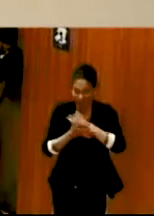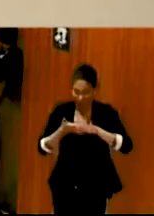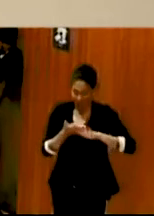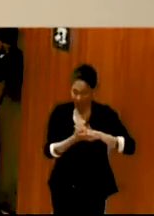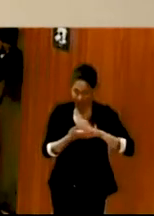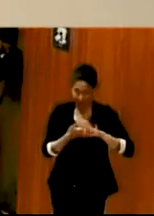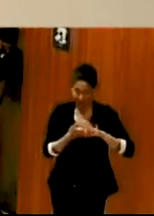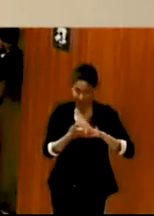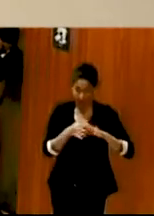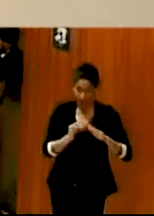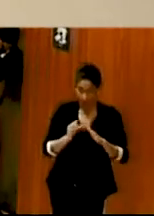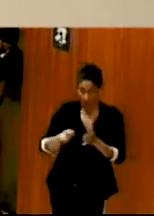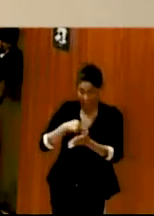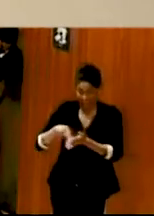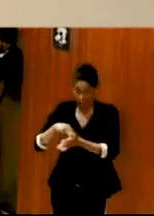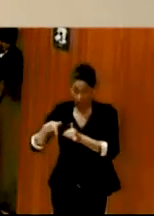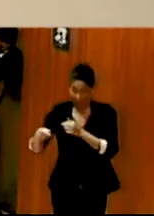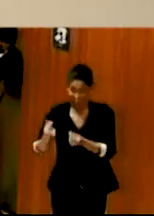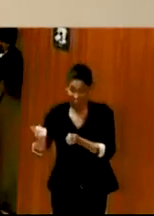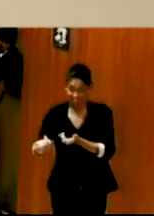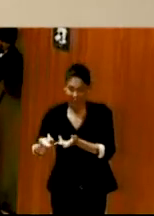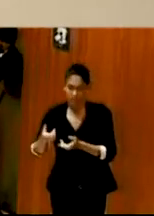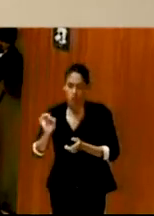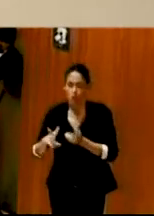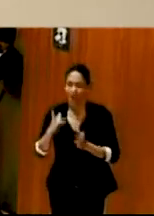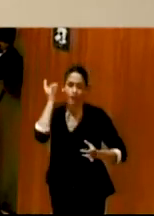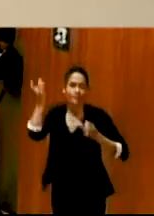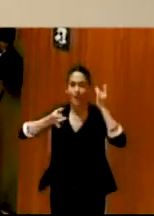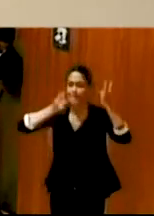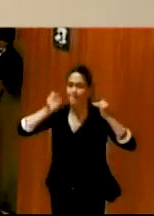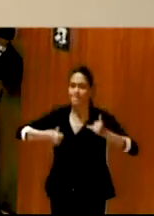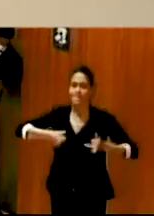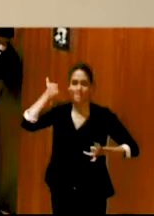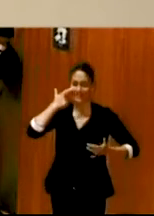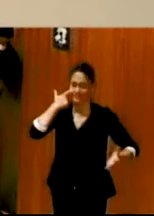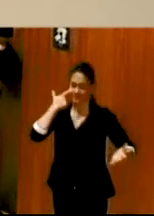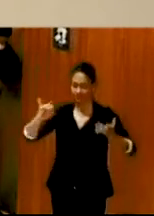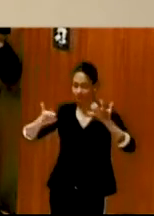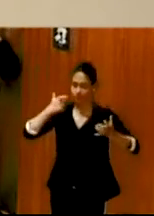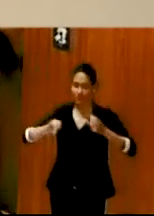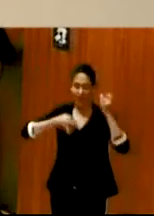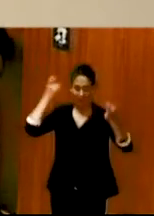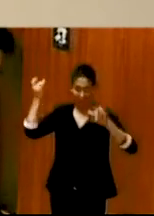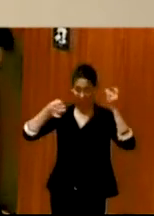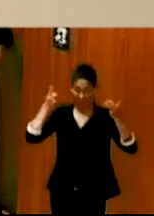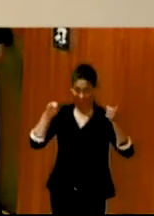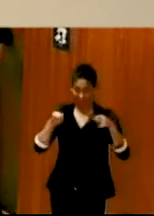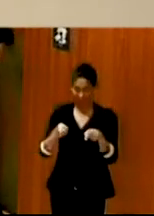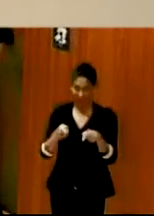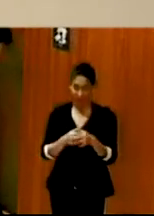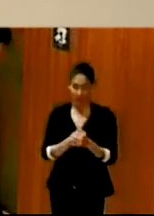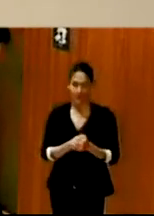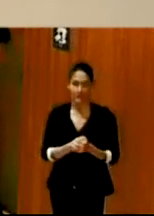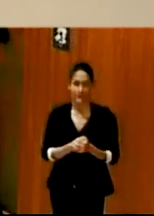La signodanza, sin embargo, supone un proceso creativo, supone sumar y añadir otras muchas cosas a la